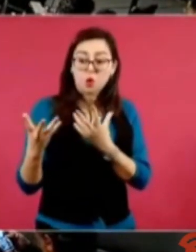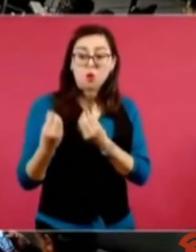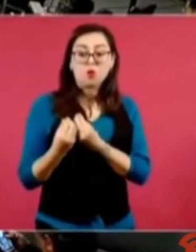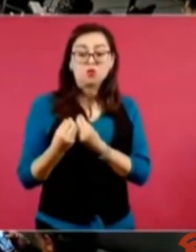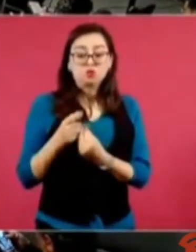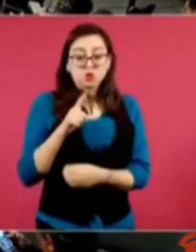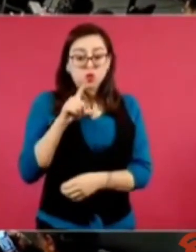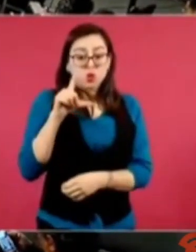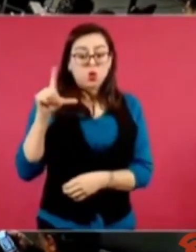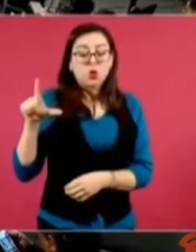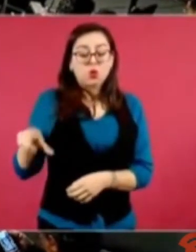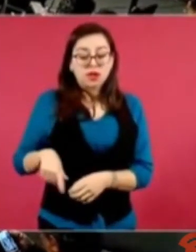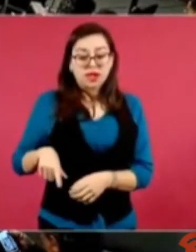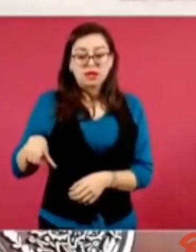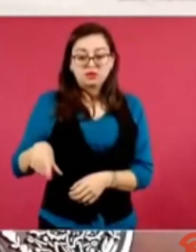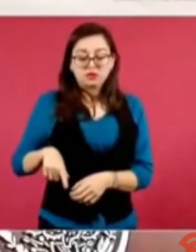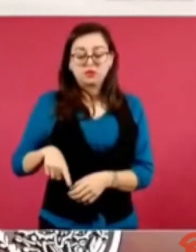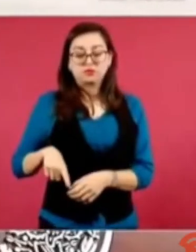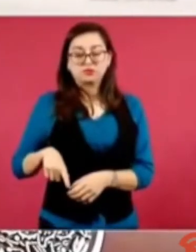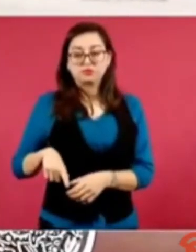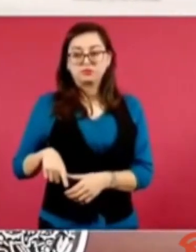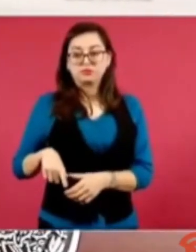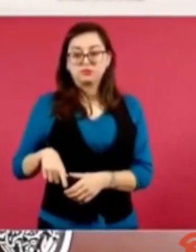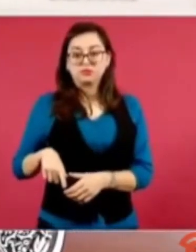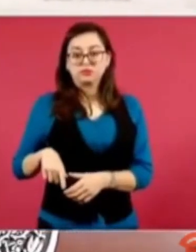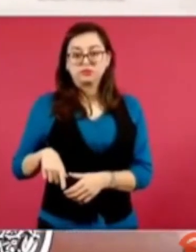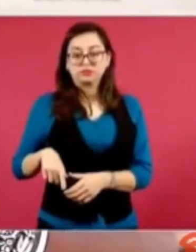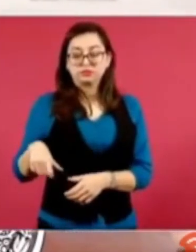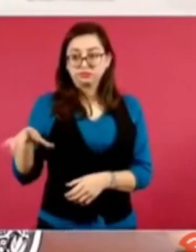mandar obedeciendo al pueblo.